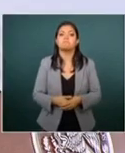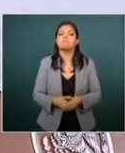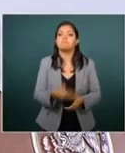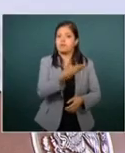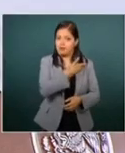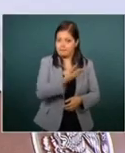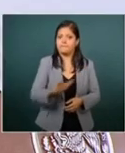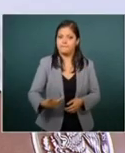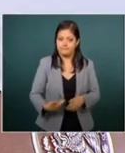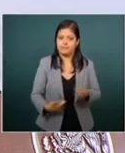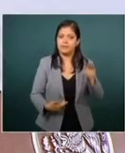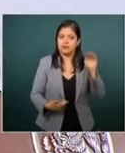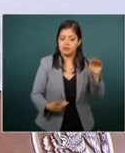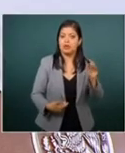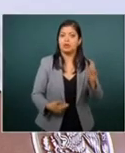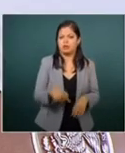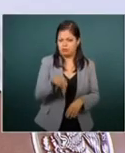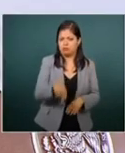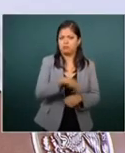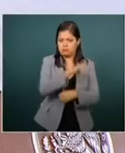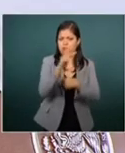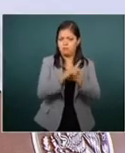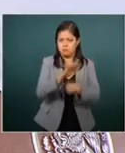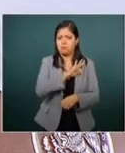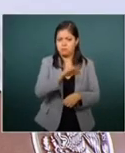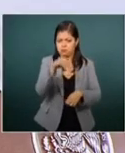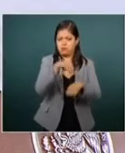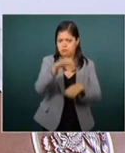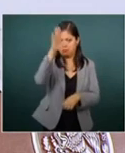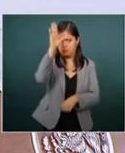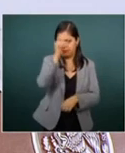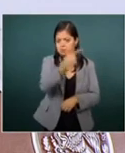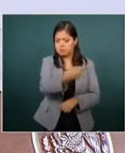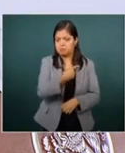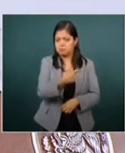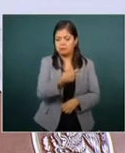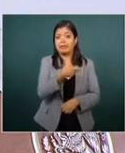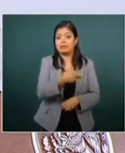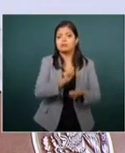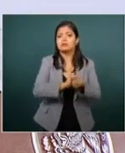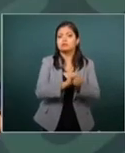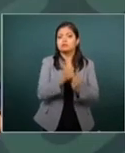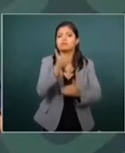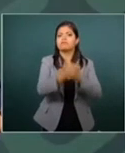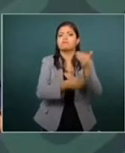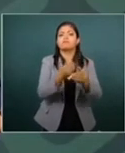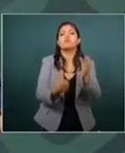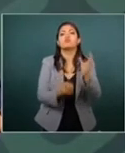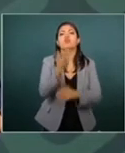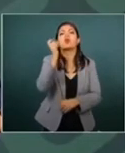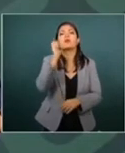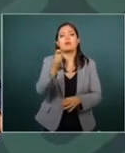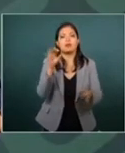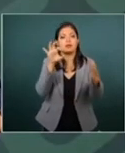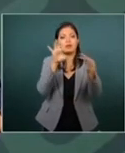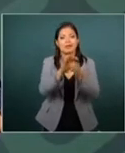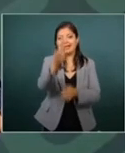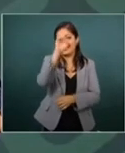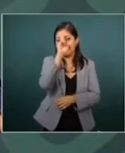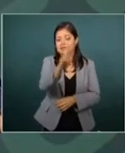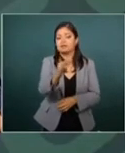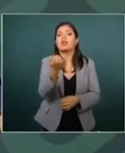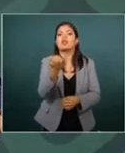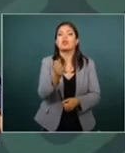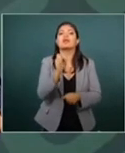Presidente, este país se puede todavía poner de acuerdo en lo sustantivo y en torno a eso construir una nueva idea de nación basada en el respeto y la